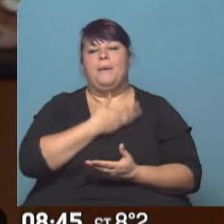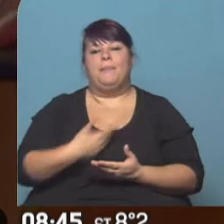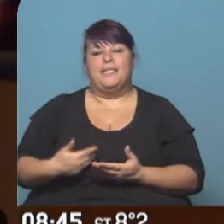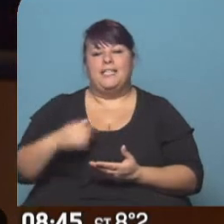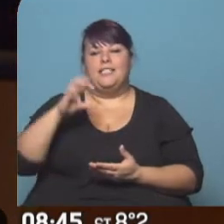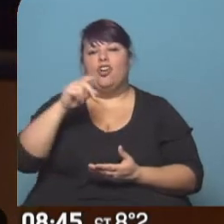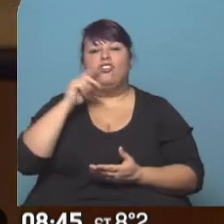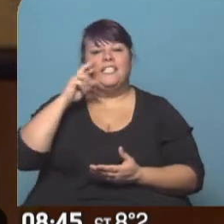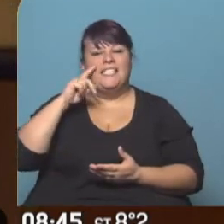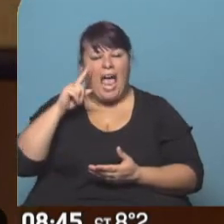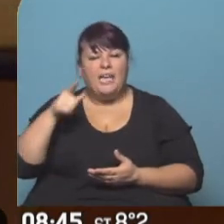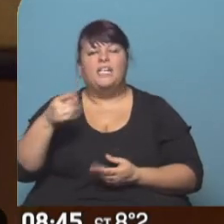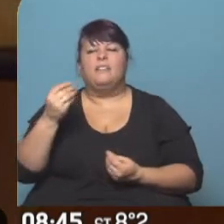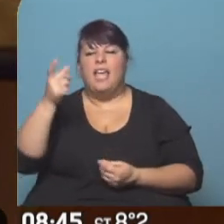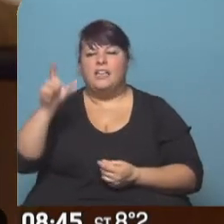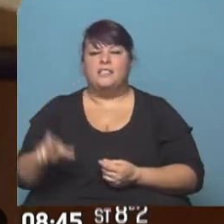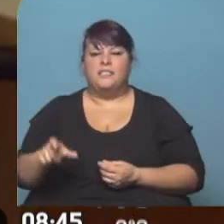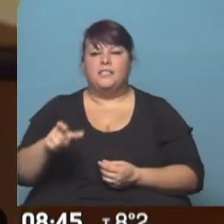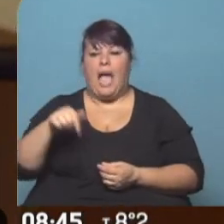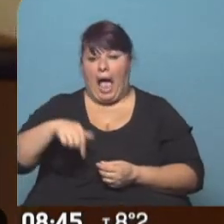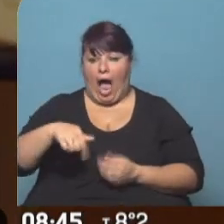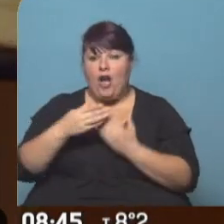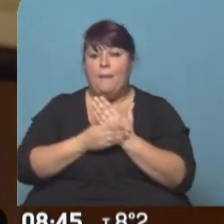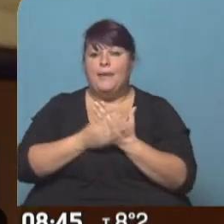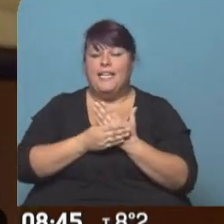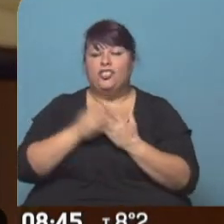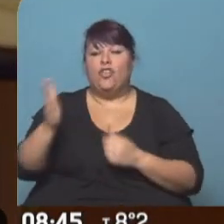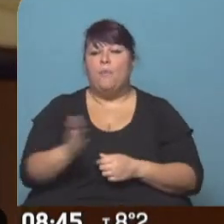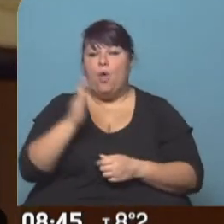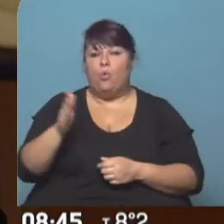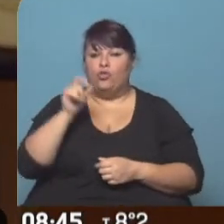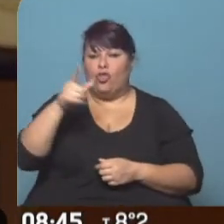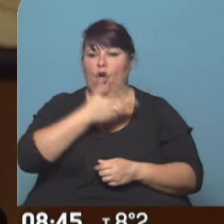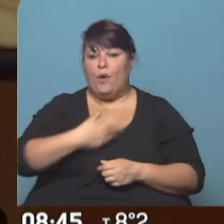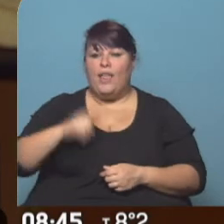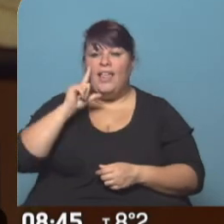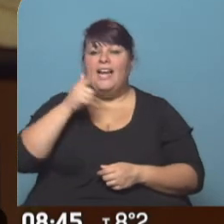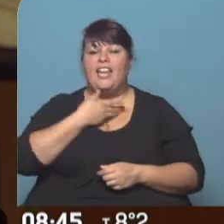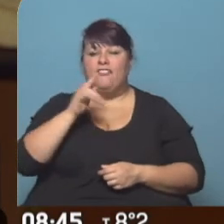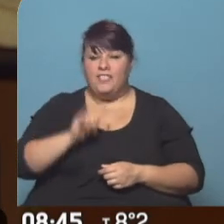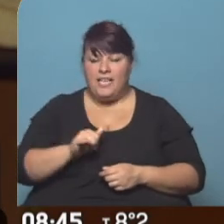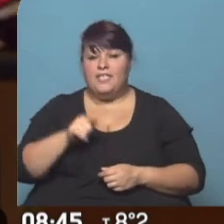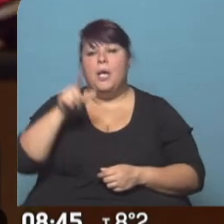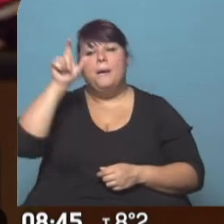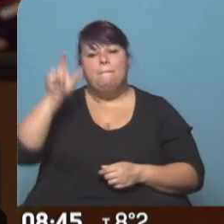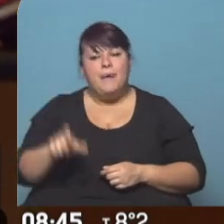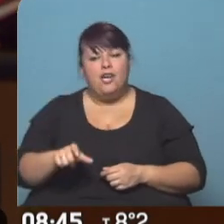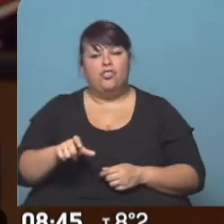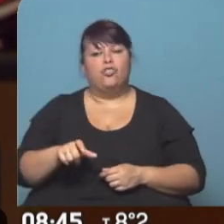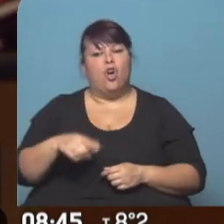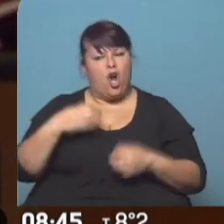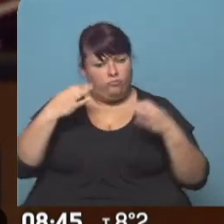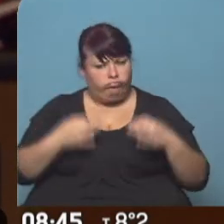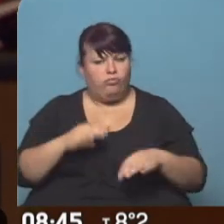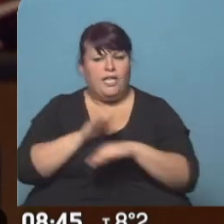Contigiani. Contigiani es el actual ministro de la producción del gobernador Lifchis. Es una persona muy